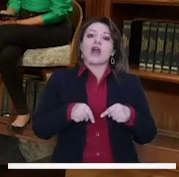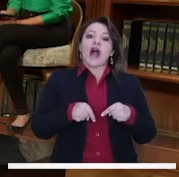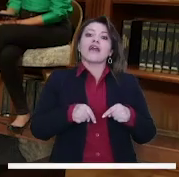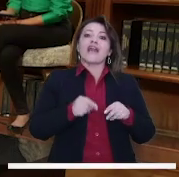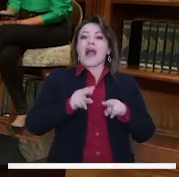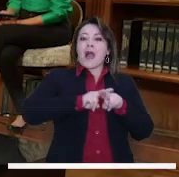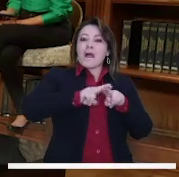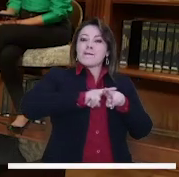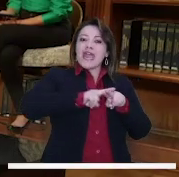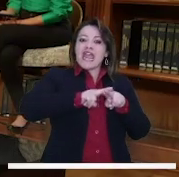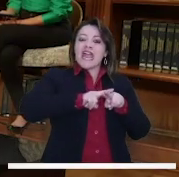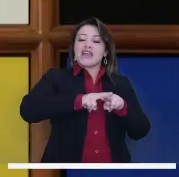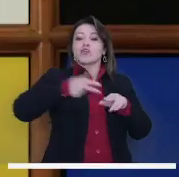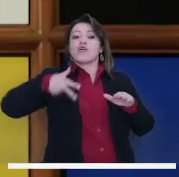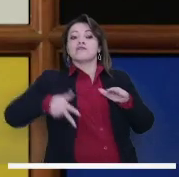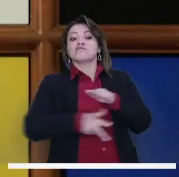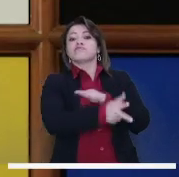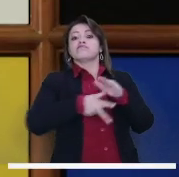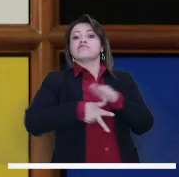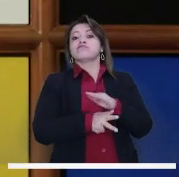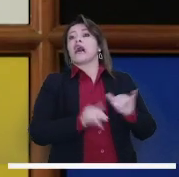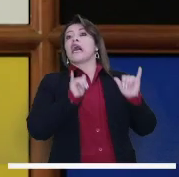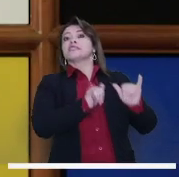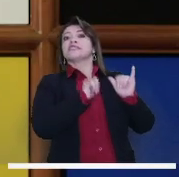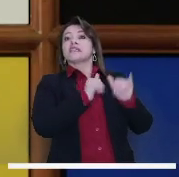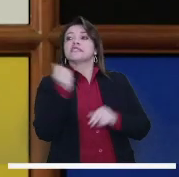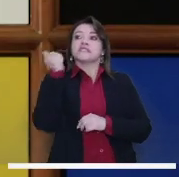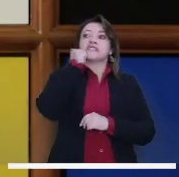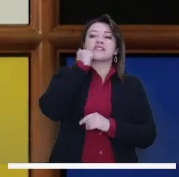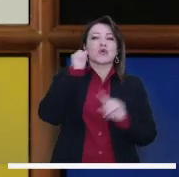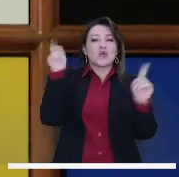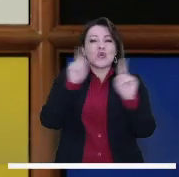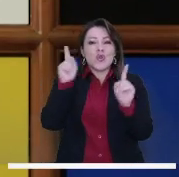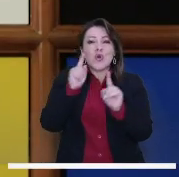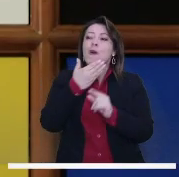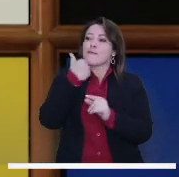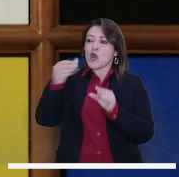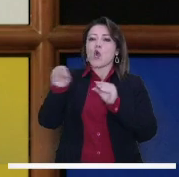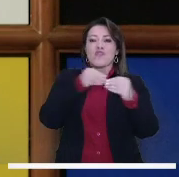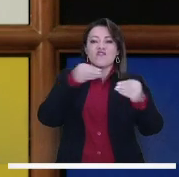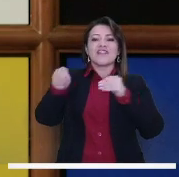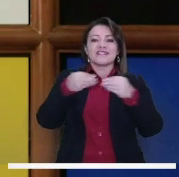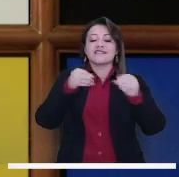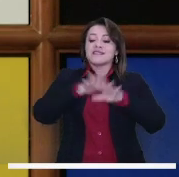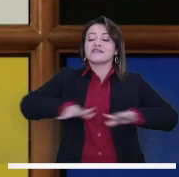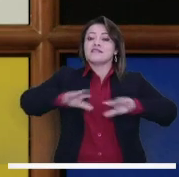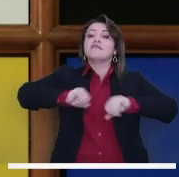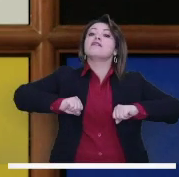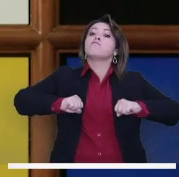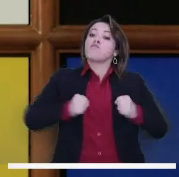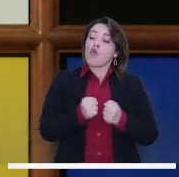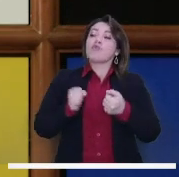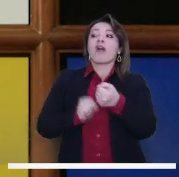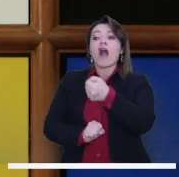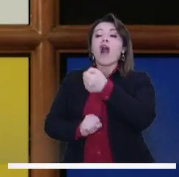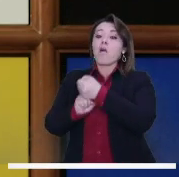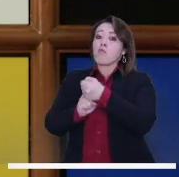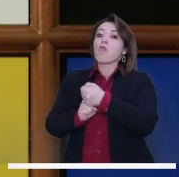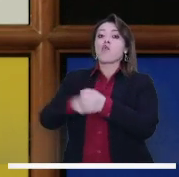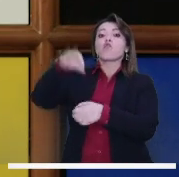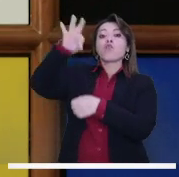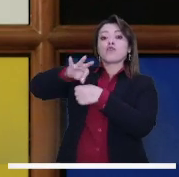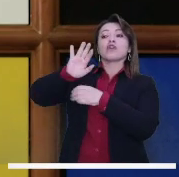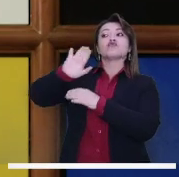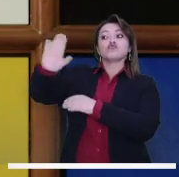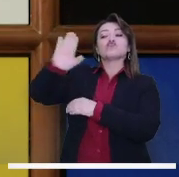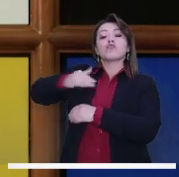continuar la primera línea del metro. Lo que necesitamos nosotros es que de verdad se ponga en los zapatos de todos los ciudadanos, de una ciudad que le dio el triunfo para que